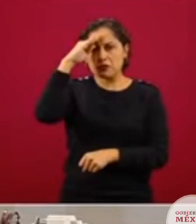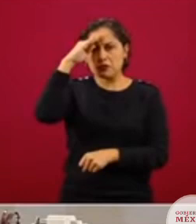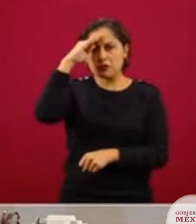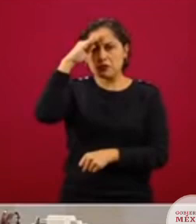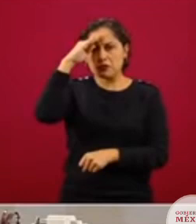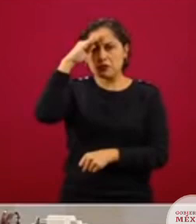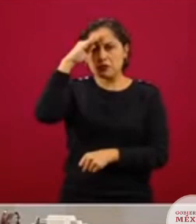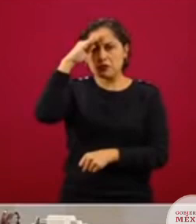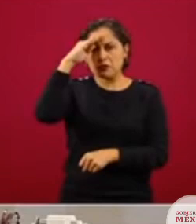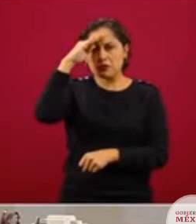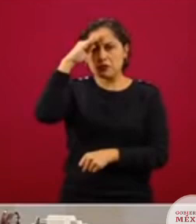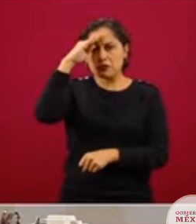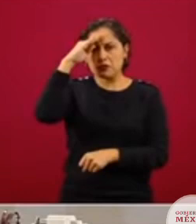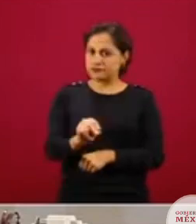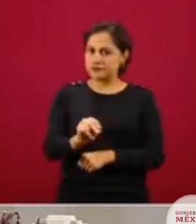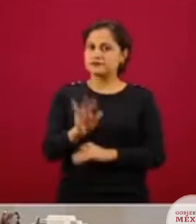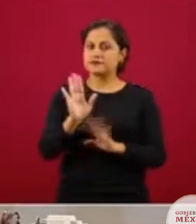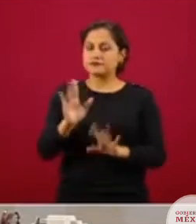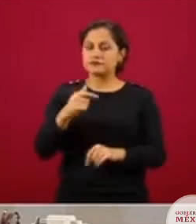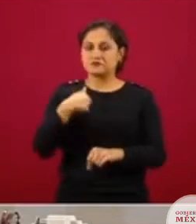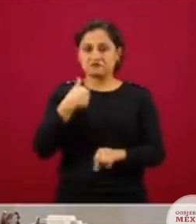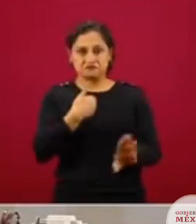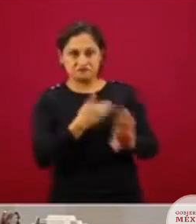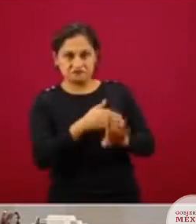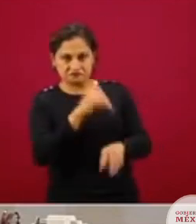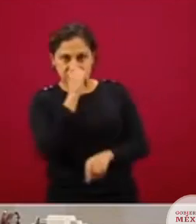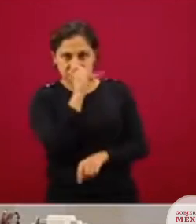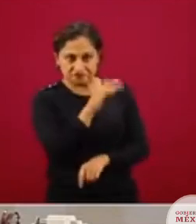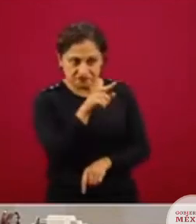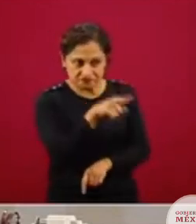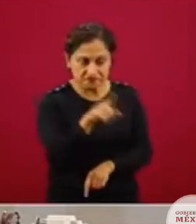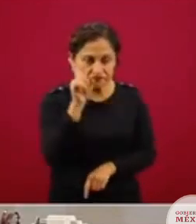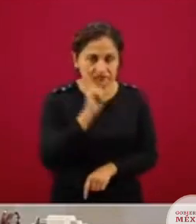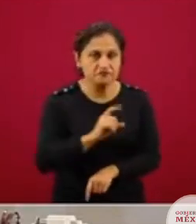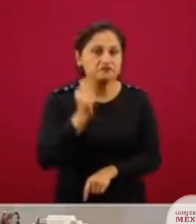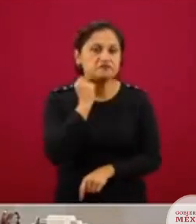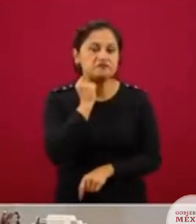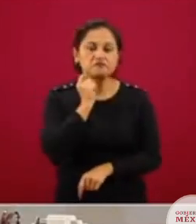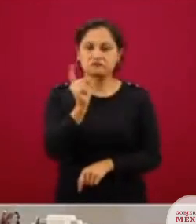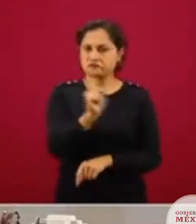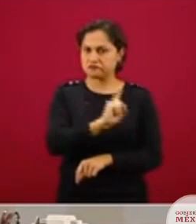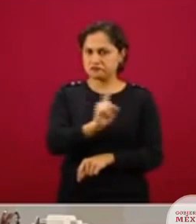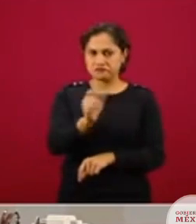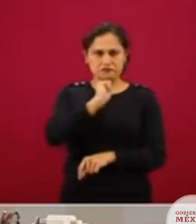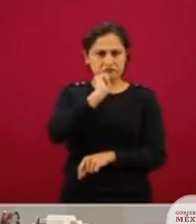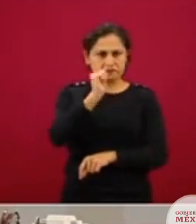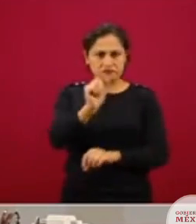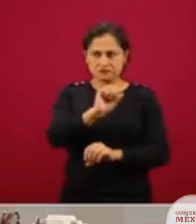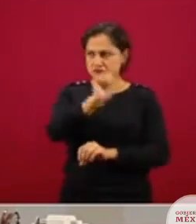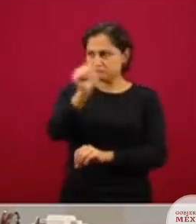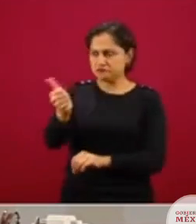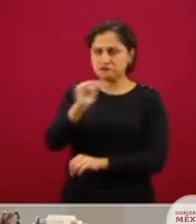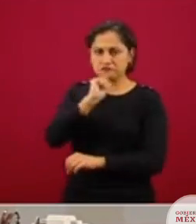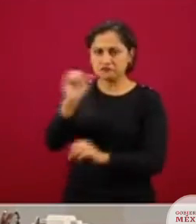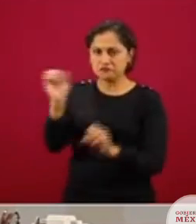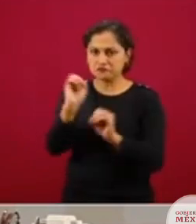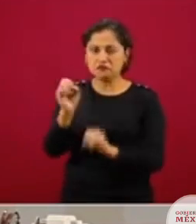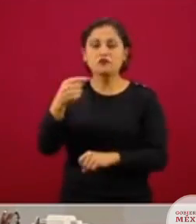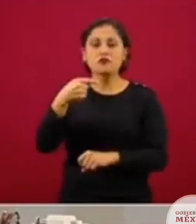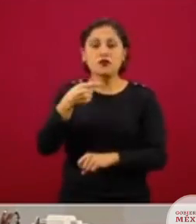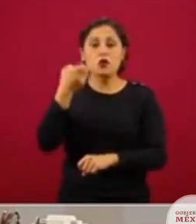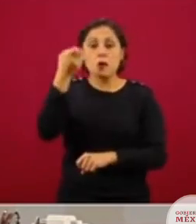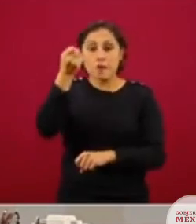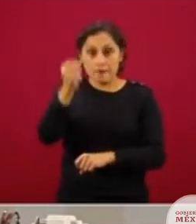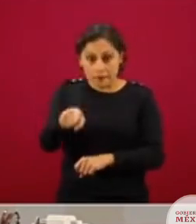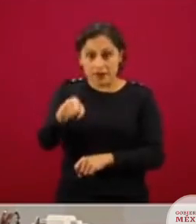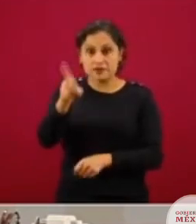intención ofender a nadie, ni a la senadora Reynoso, ni absolutamente a nadie. Respeto profundamente, como lo expresé ese día y lo seguiré expresando,